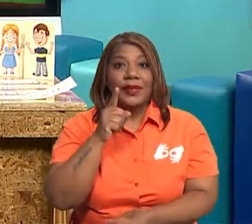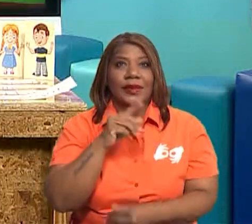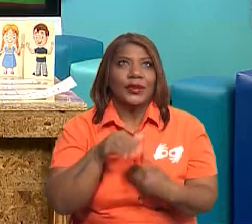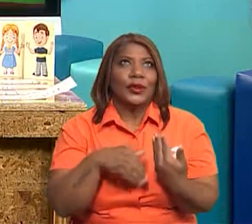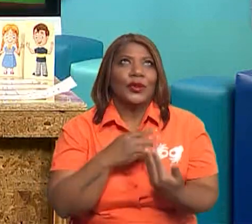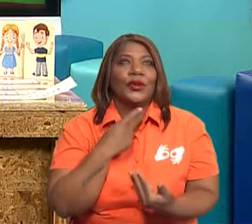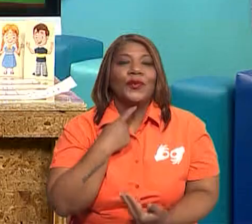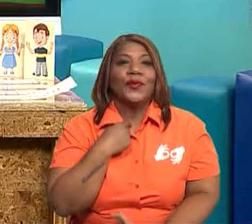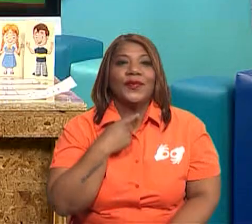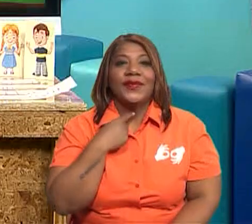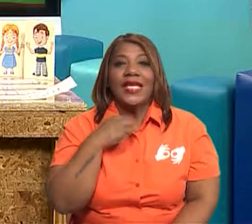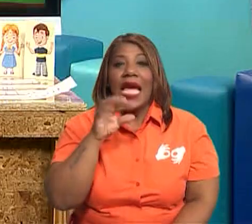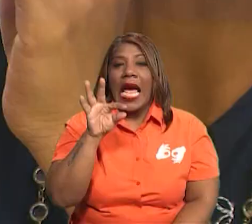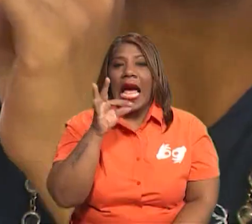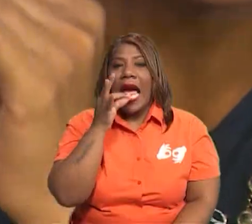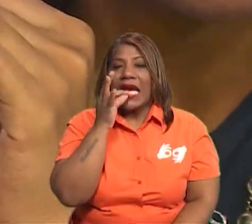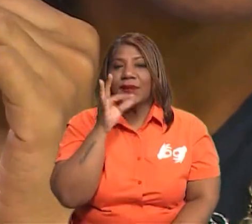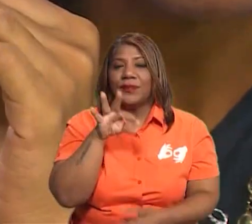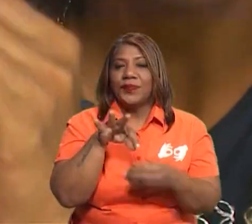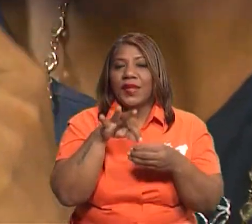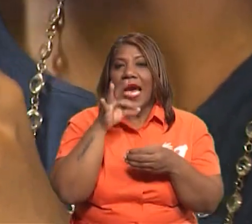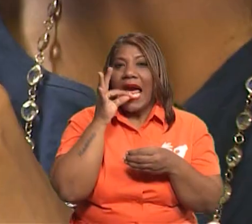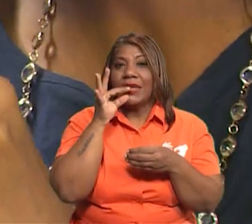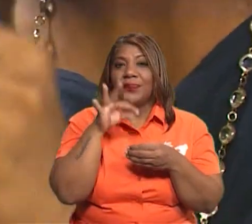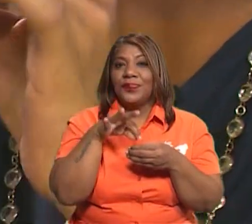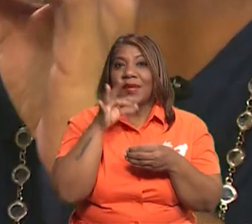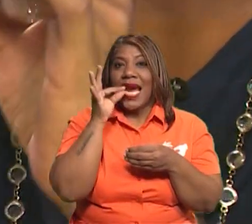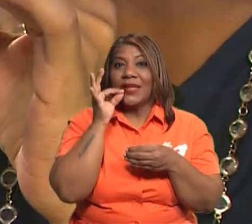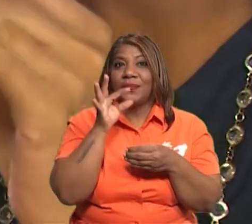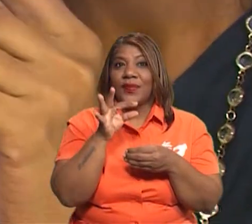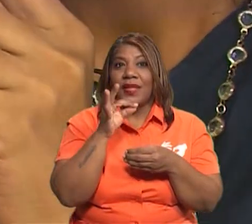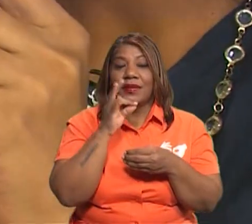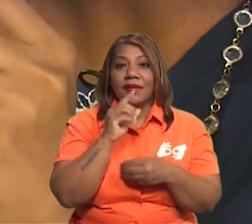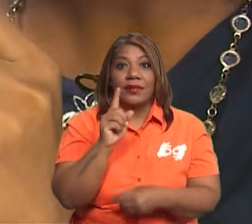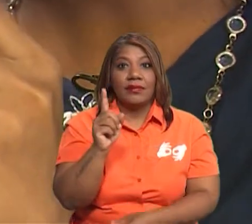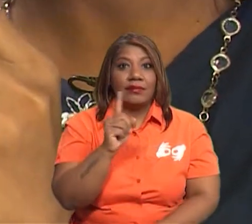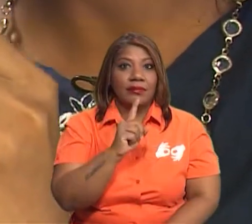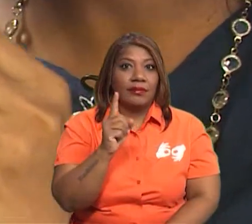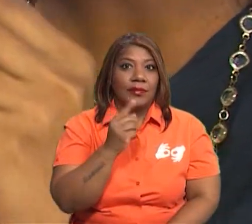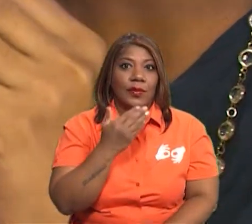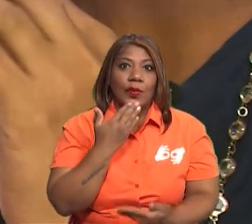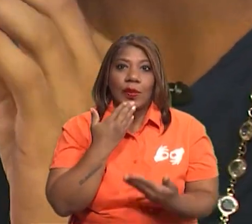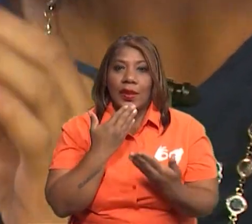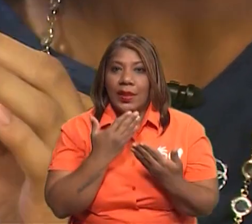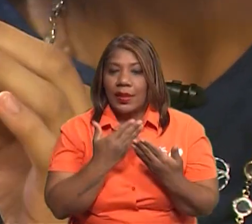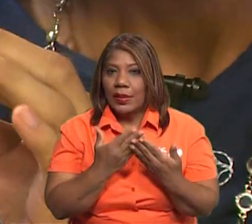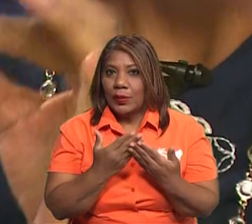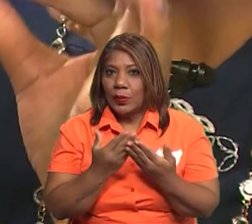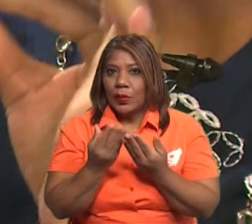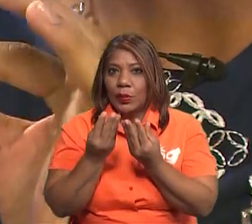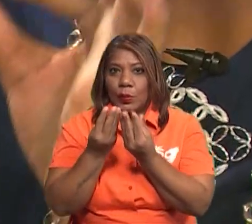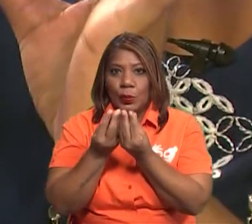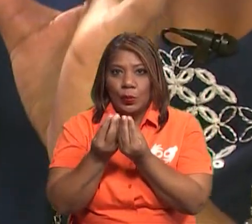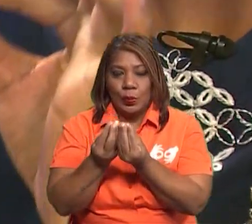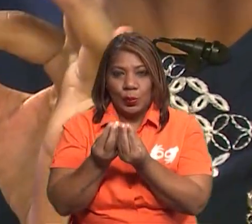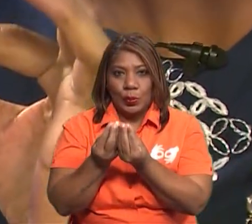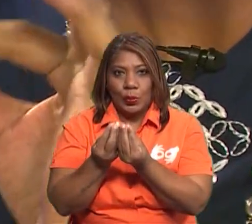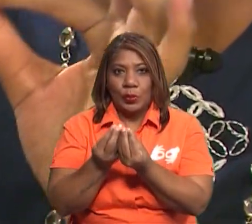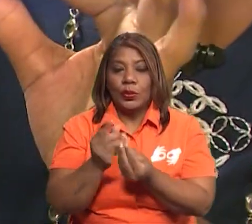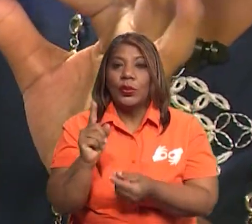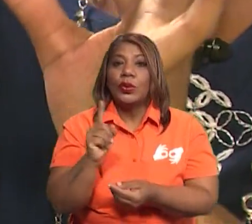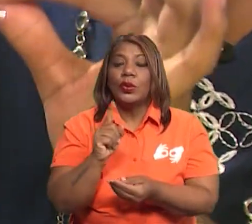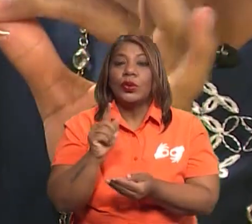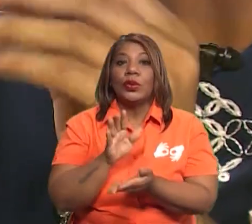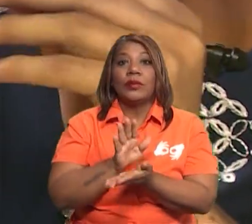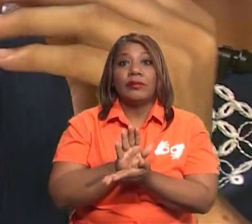mucho. ¿Qué son los qué? El chihui. Sí, pero este alimento no lo debemos consumir de forma constante,